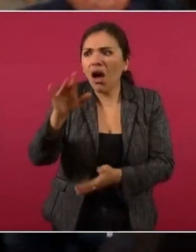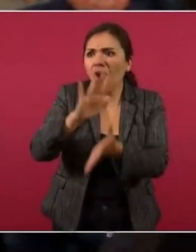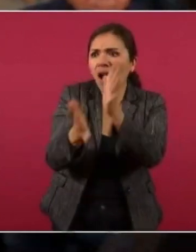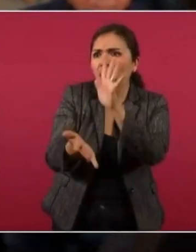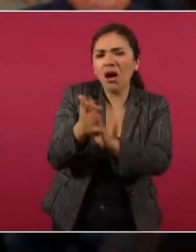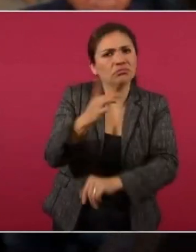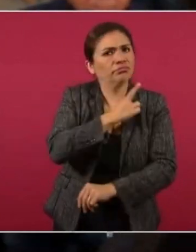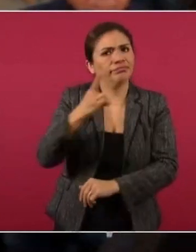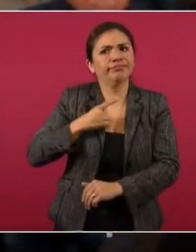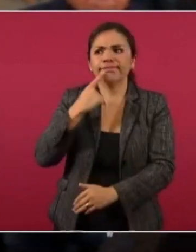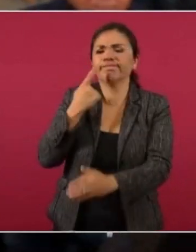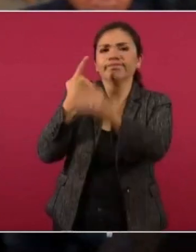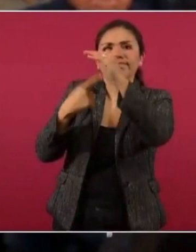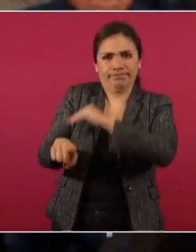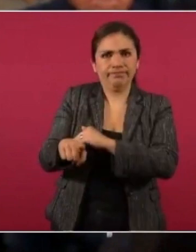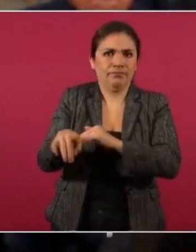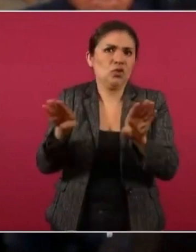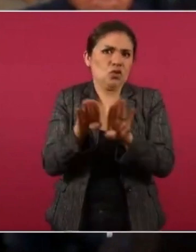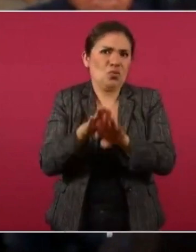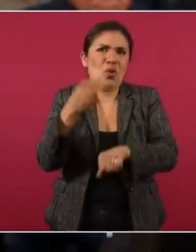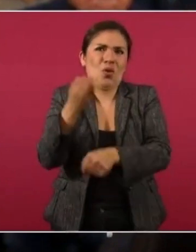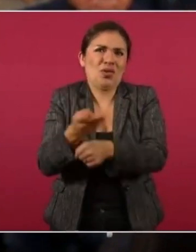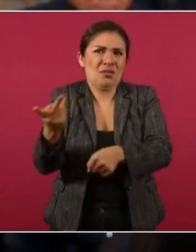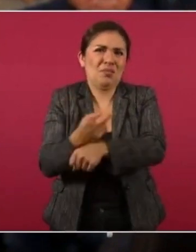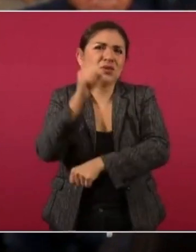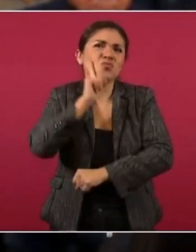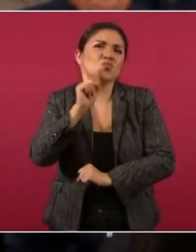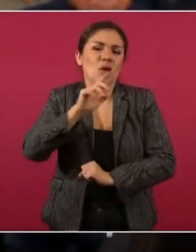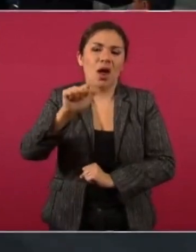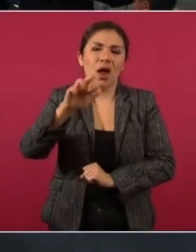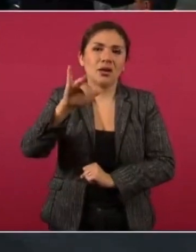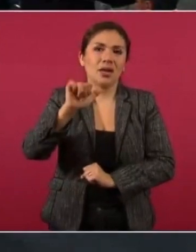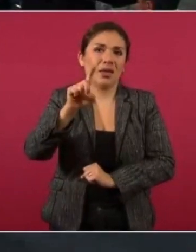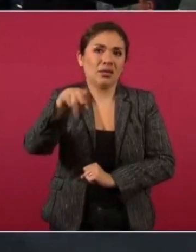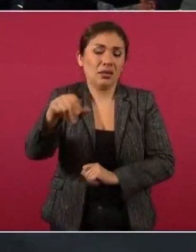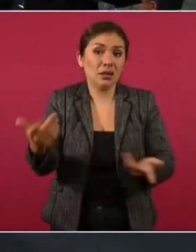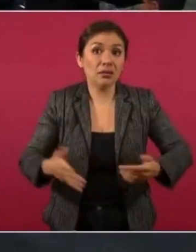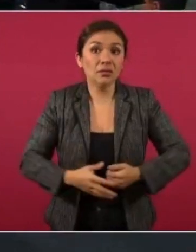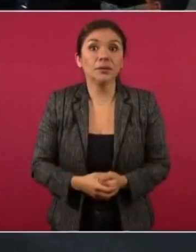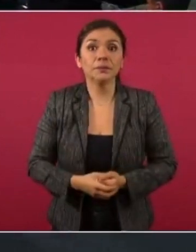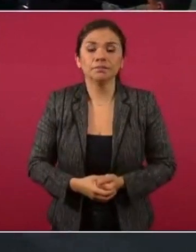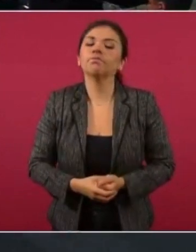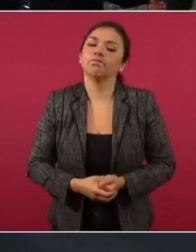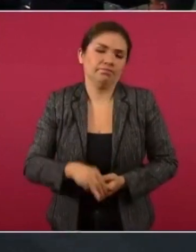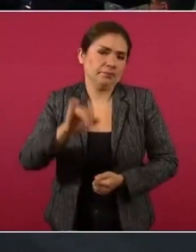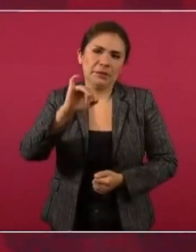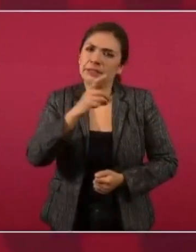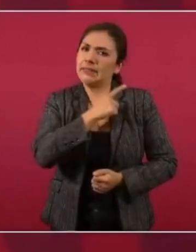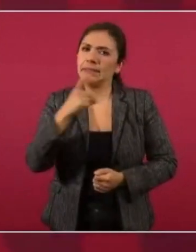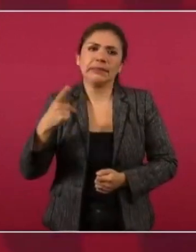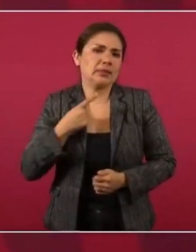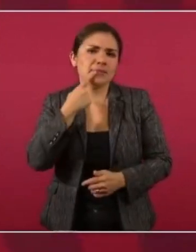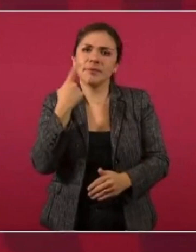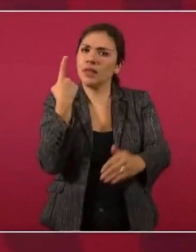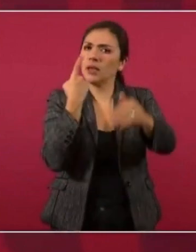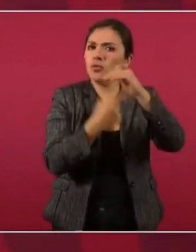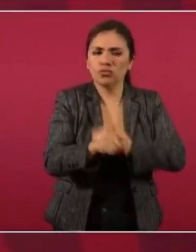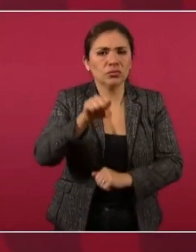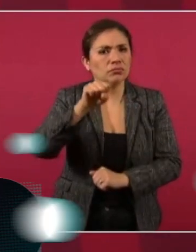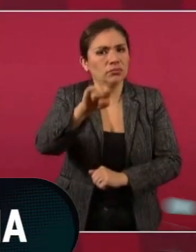que está sucediendo en estos momentos en el caso de Ariadne. Sí, se tiene que denunciar y